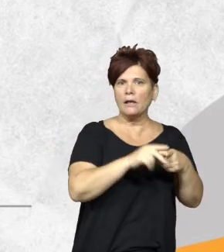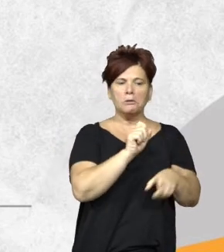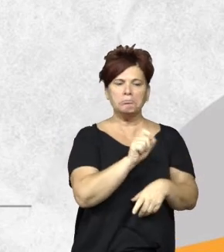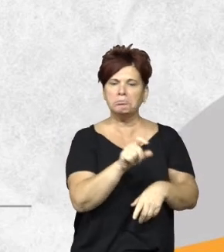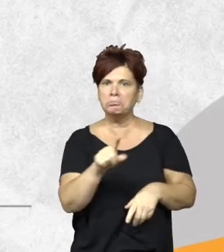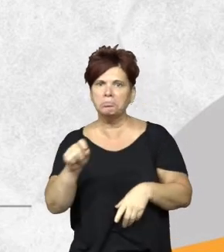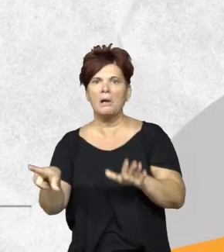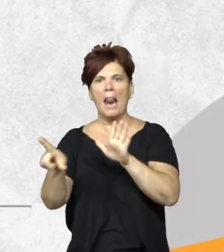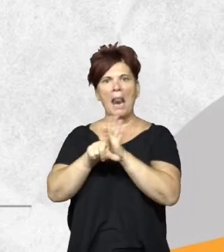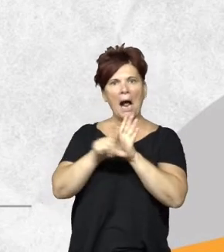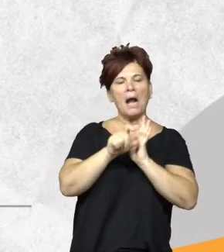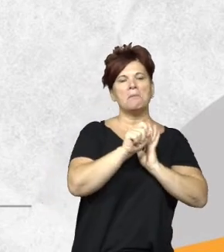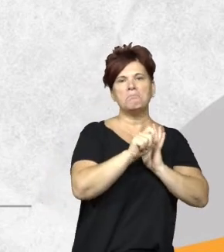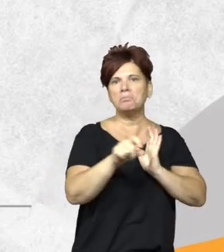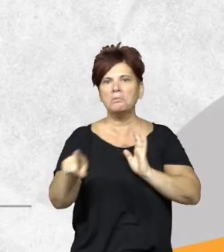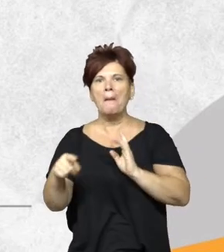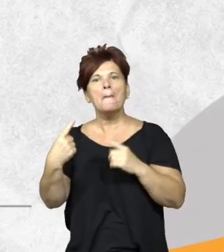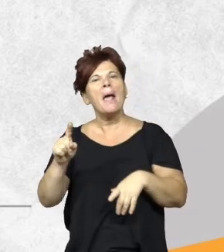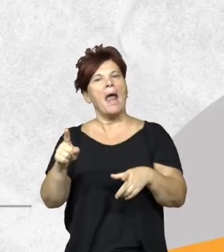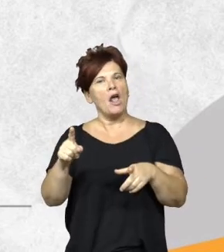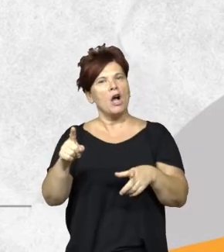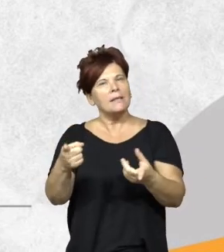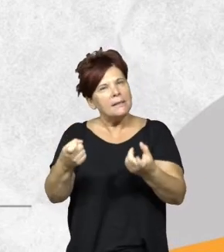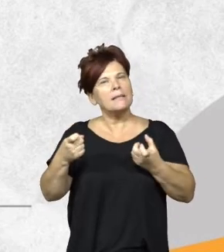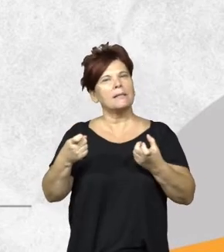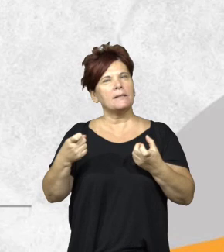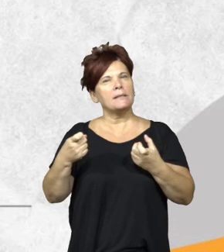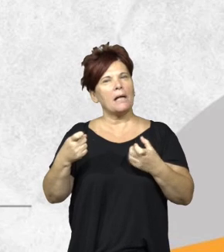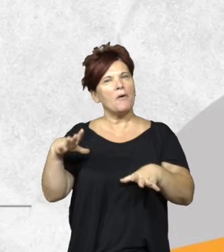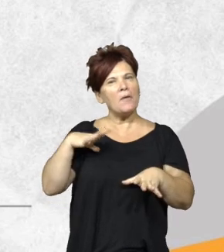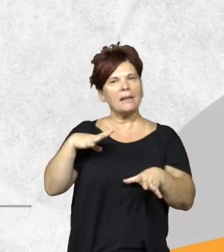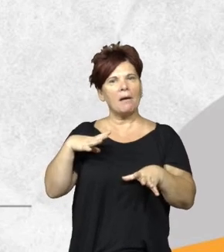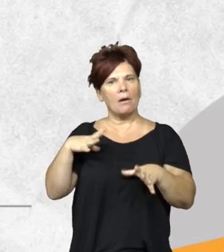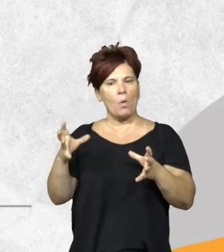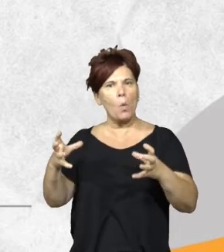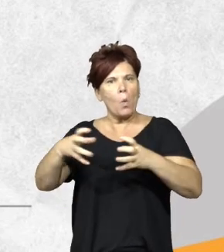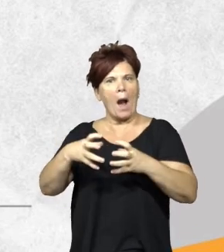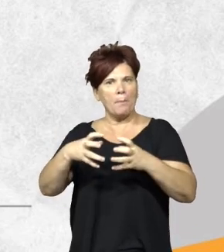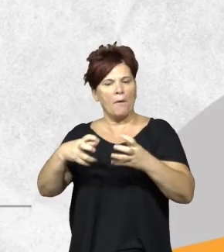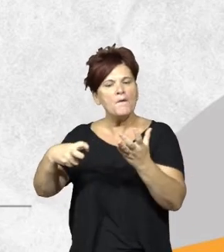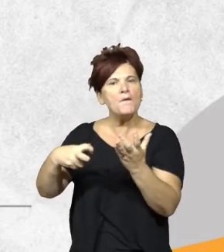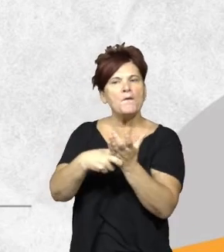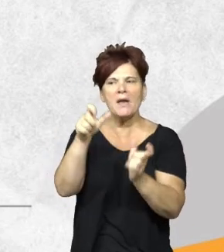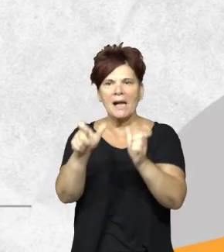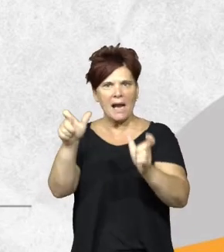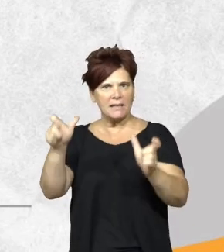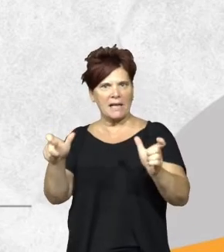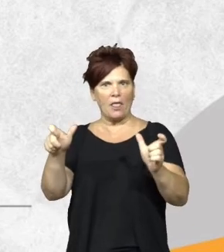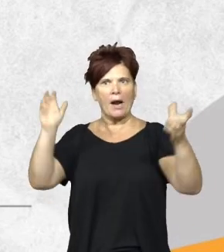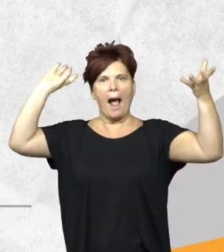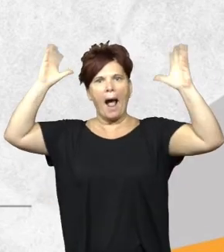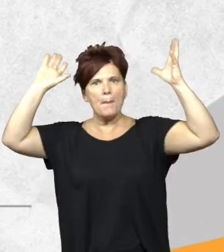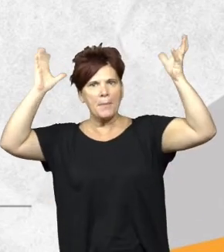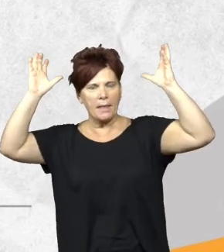su equipo de legales pero era necesario era conveniente poder tener un cuerpo de fiscalizadores ambientales que lleven a cabo la